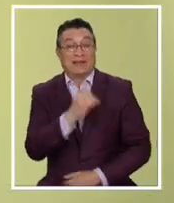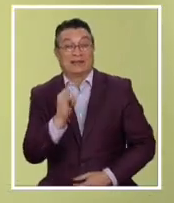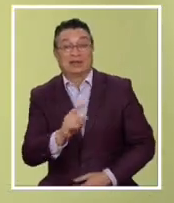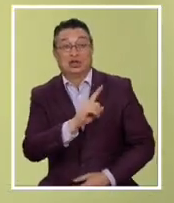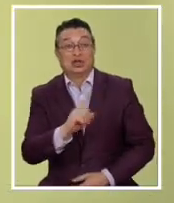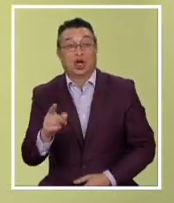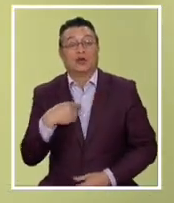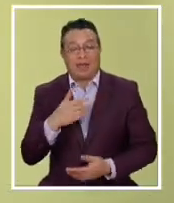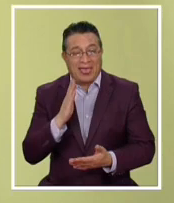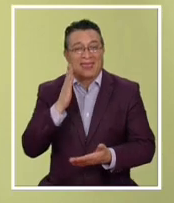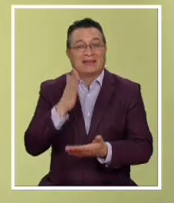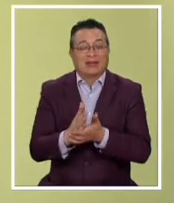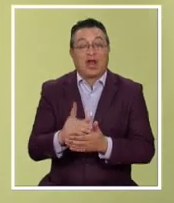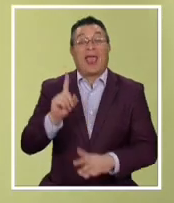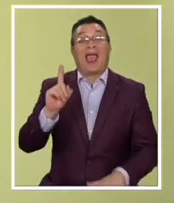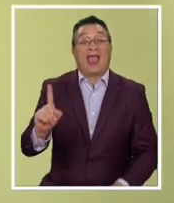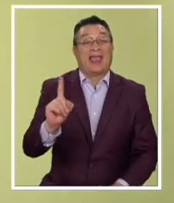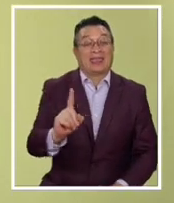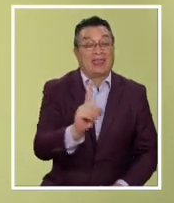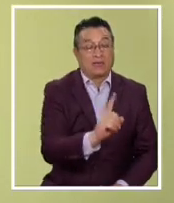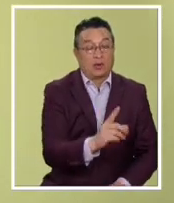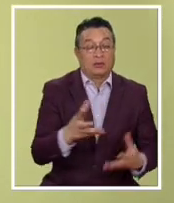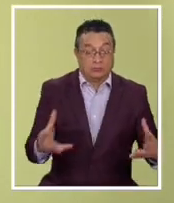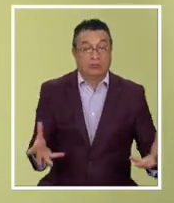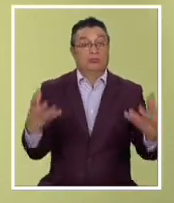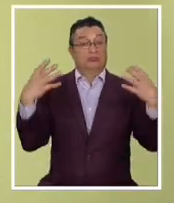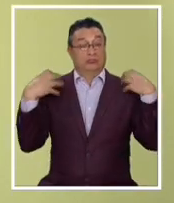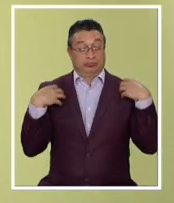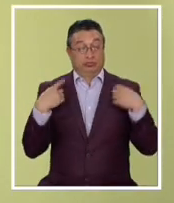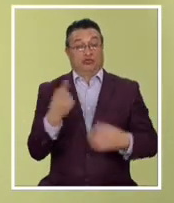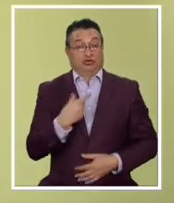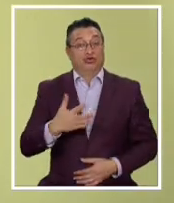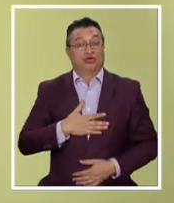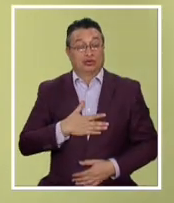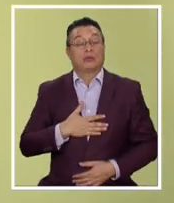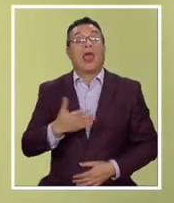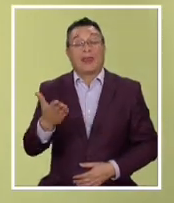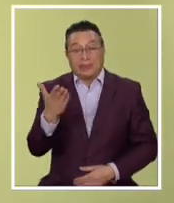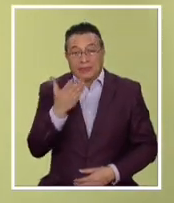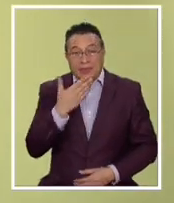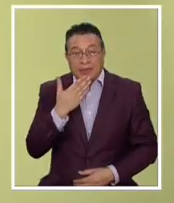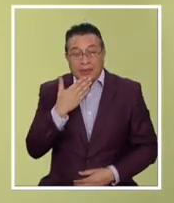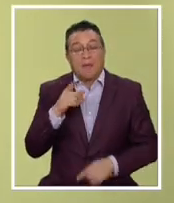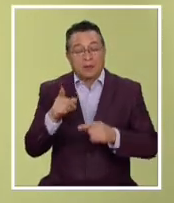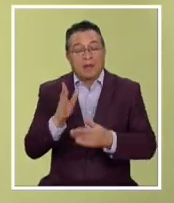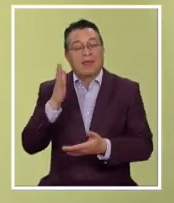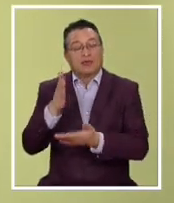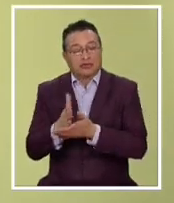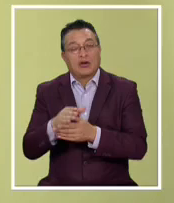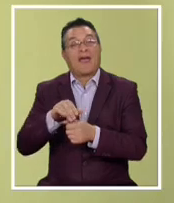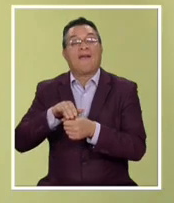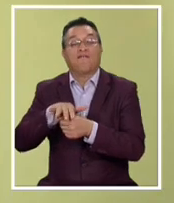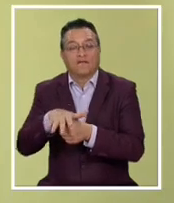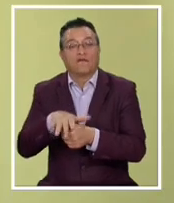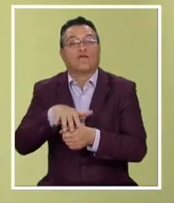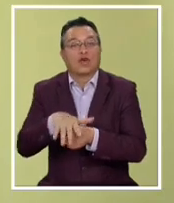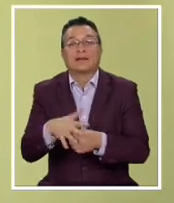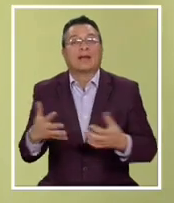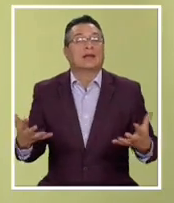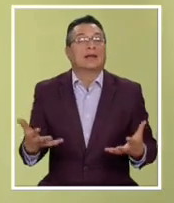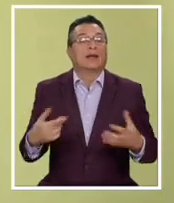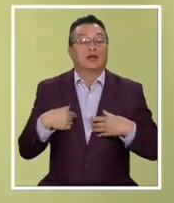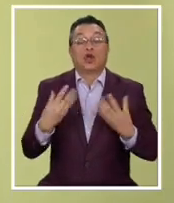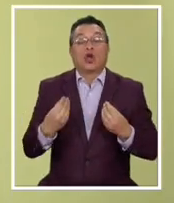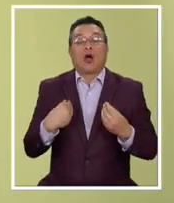que entender que no son decisiones individuales, que no nos competen solo a nosotros, que también son decisiones que van a influir en cómo nos estamos